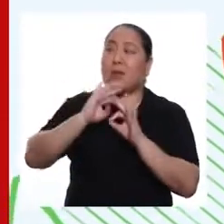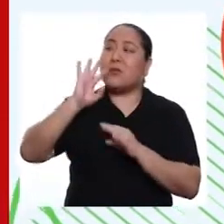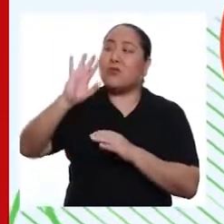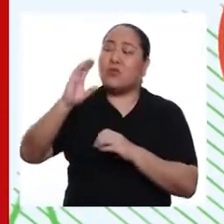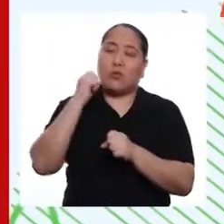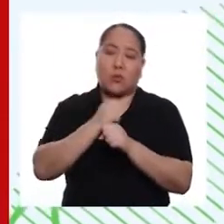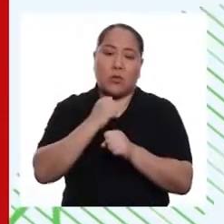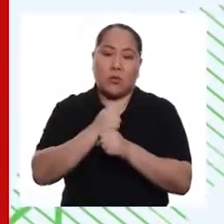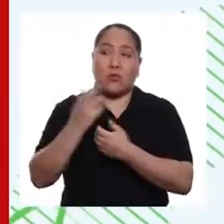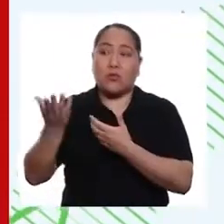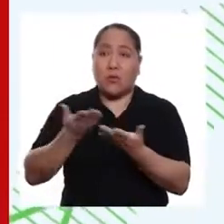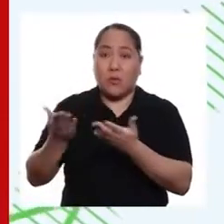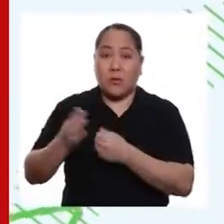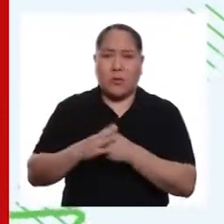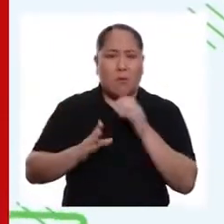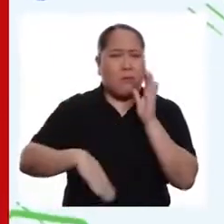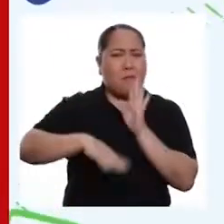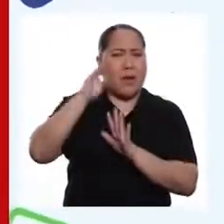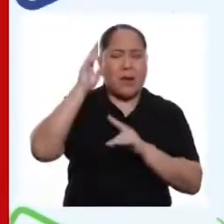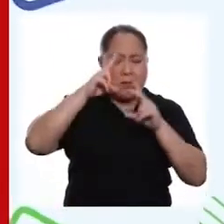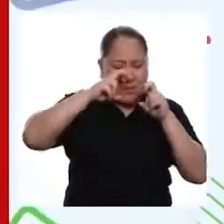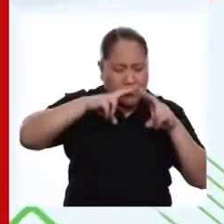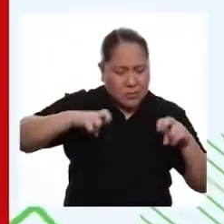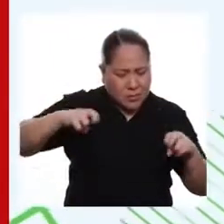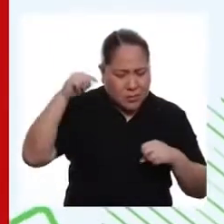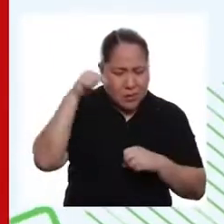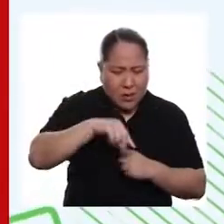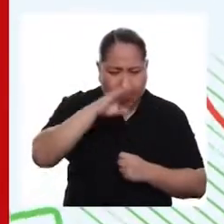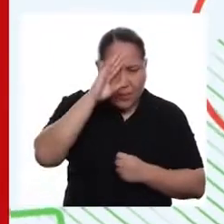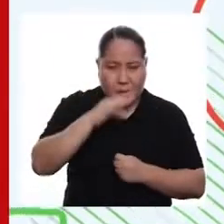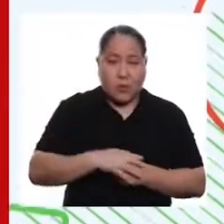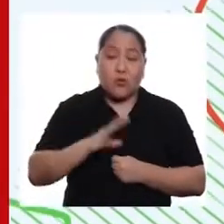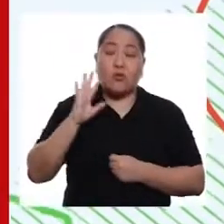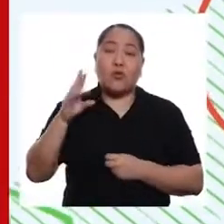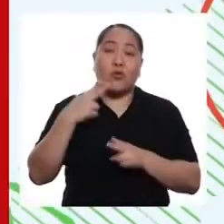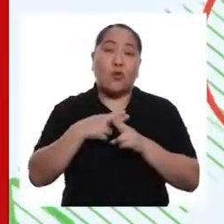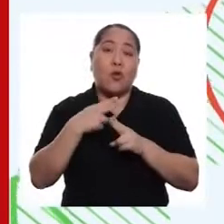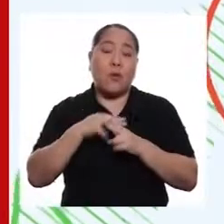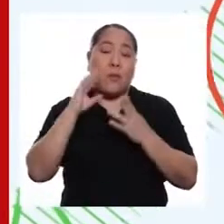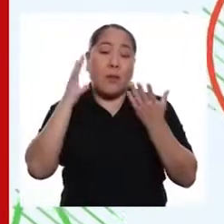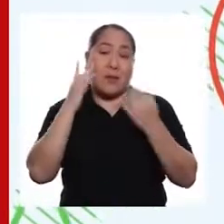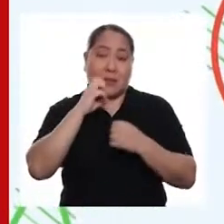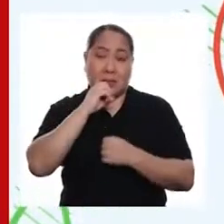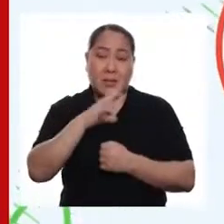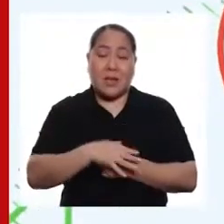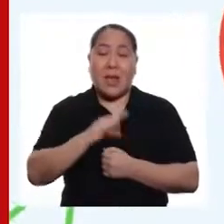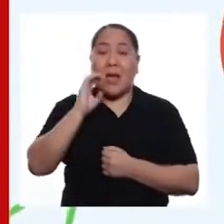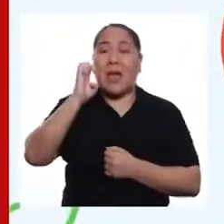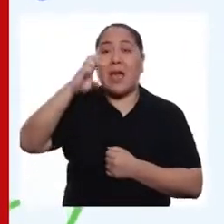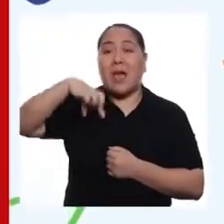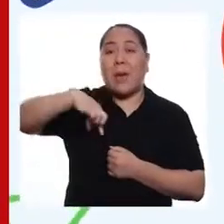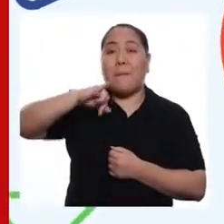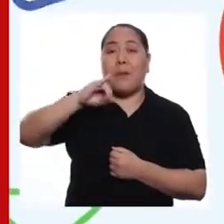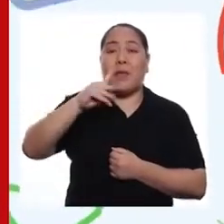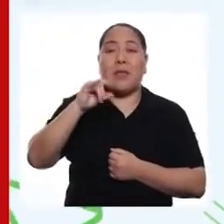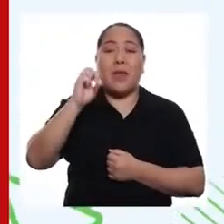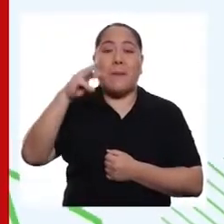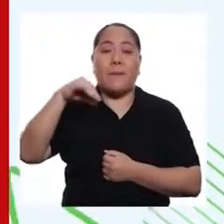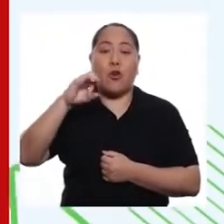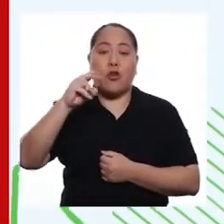disciplina, que va mucho más allá del estudio de las epidemias. Como su nombre parece sugerir, el epidemiólogo